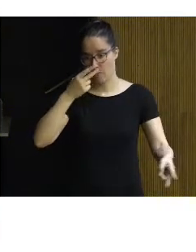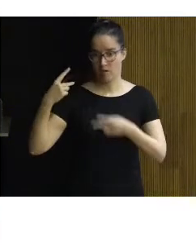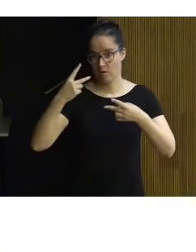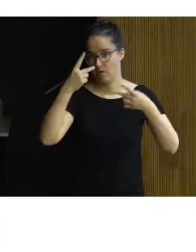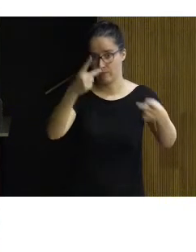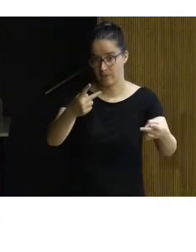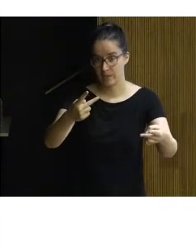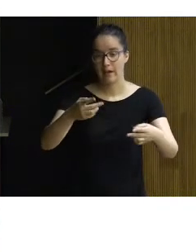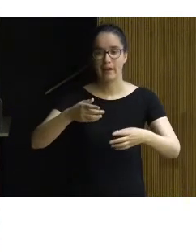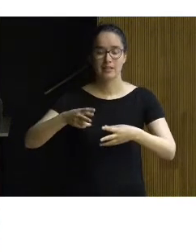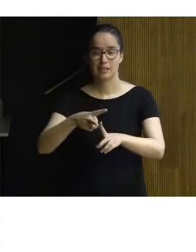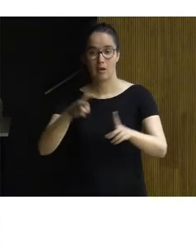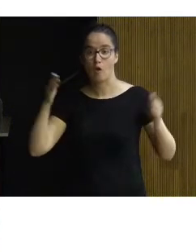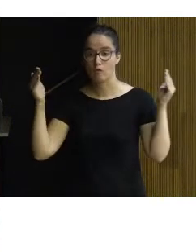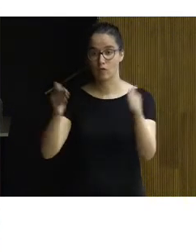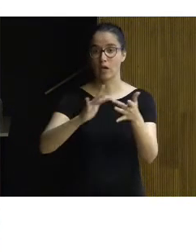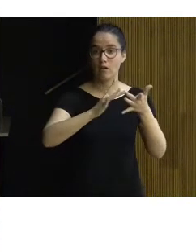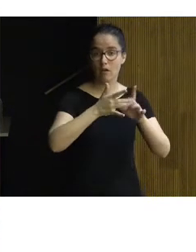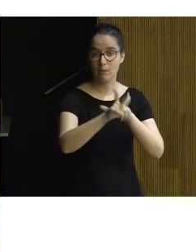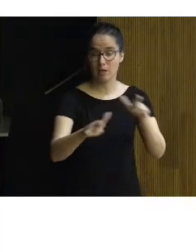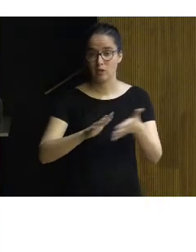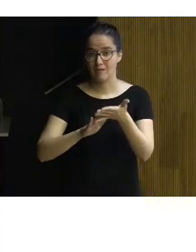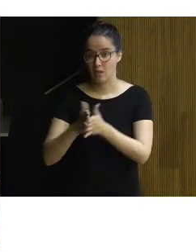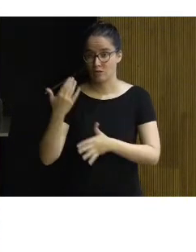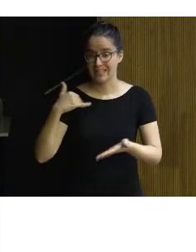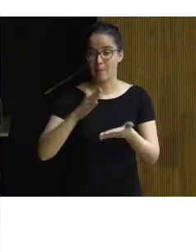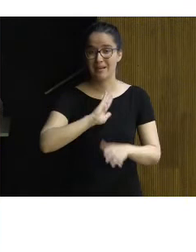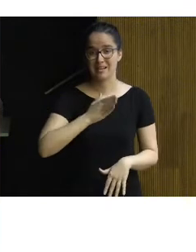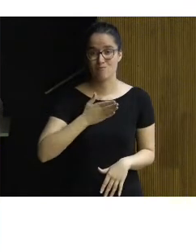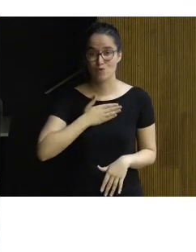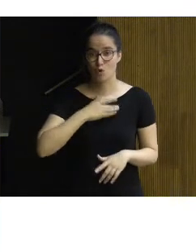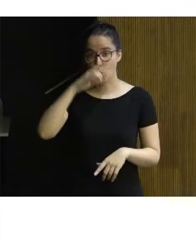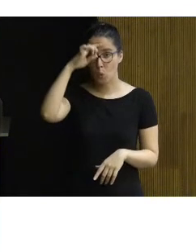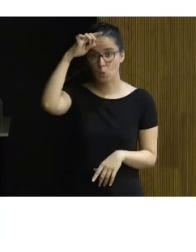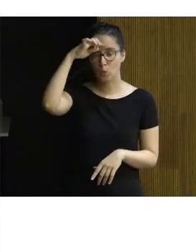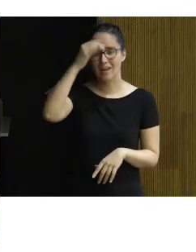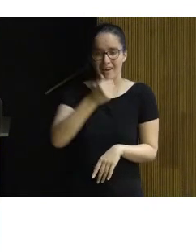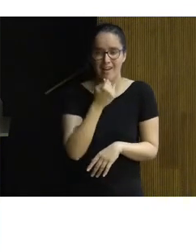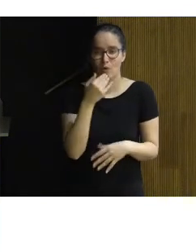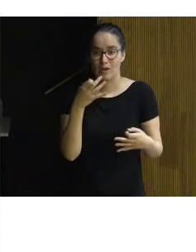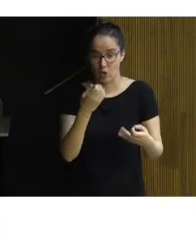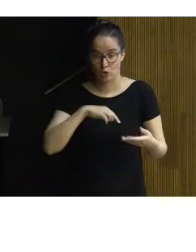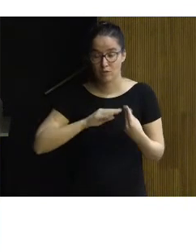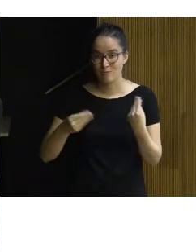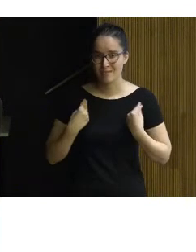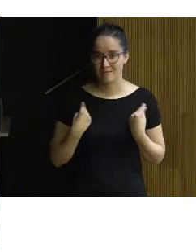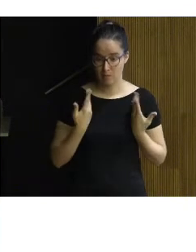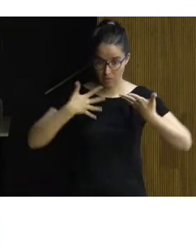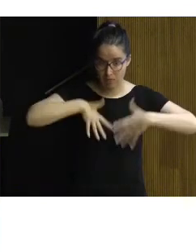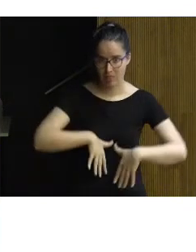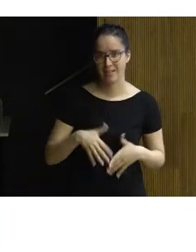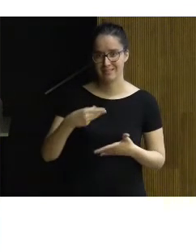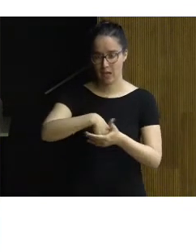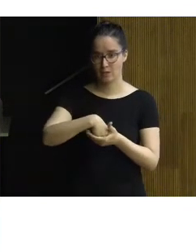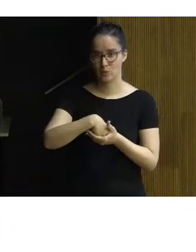de interacción entre personas, ya lo hemos hablado aquí, el patrimonio cultural es algo que vivimos, vivimos en el patrimonio